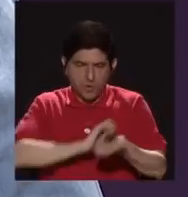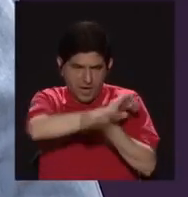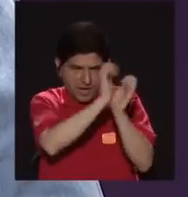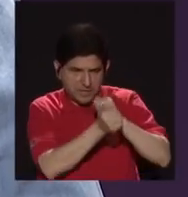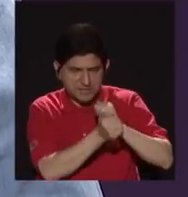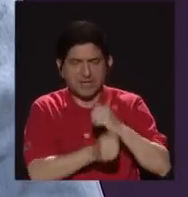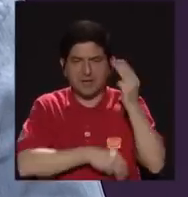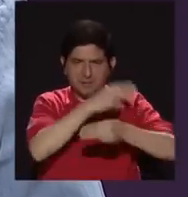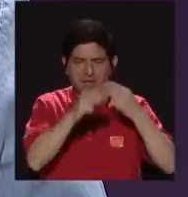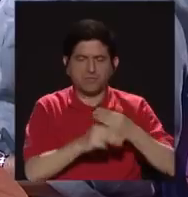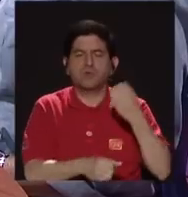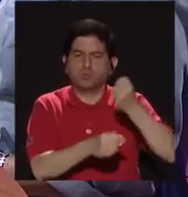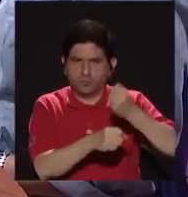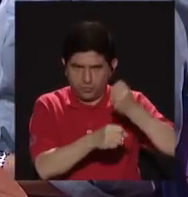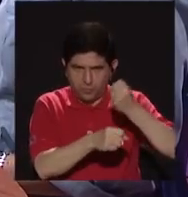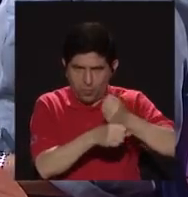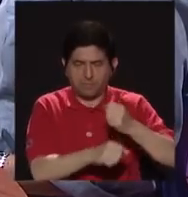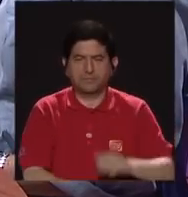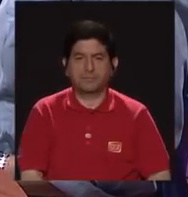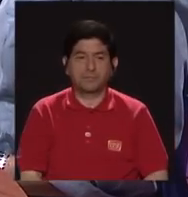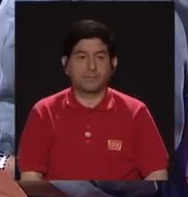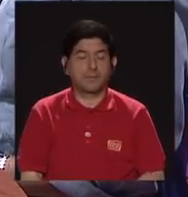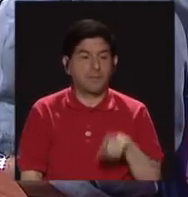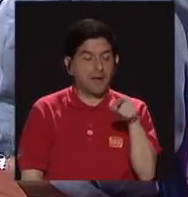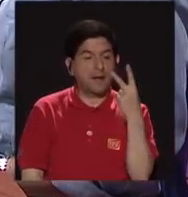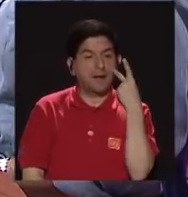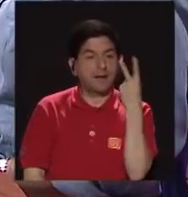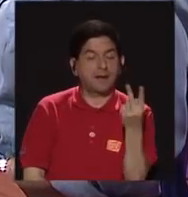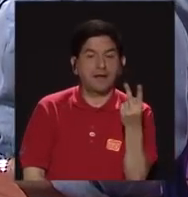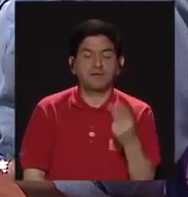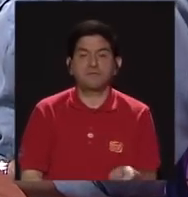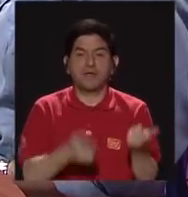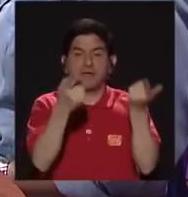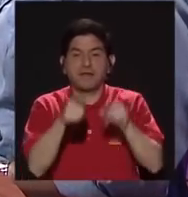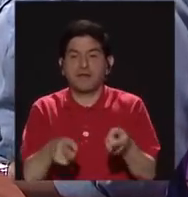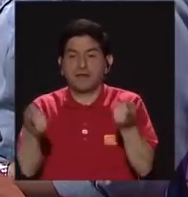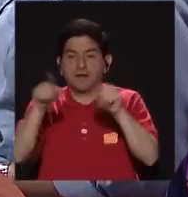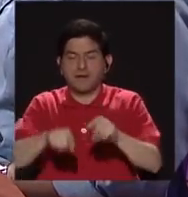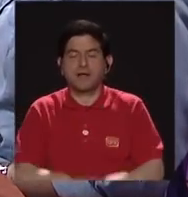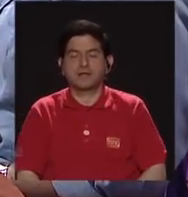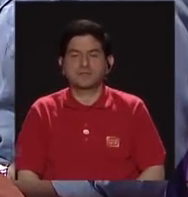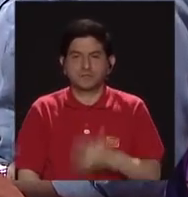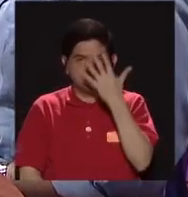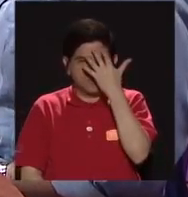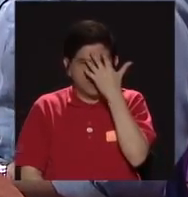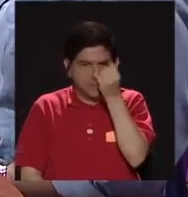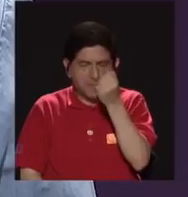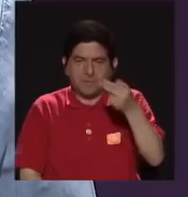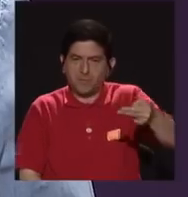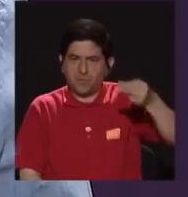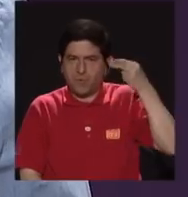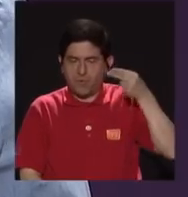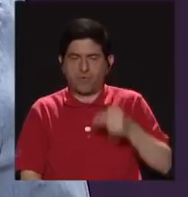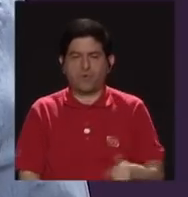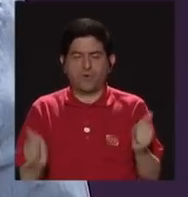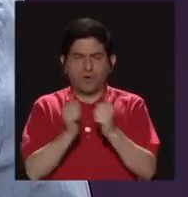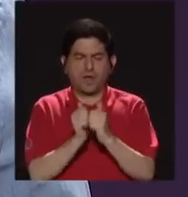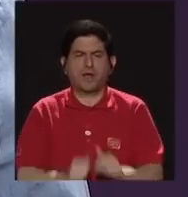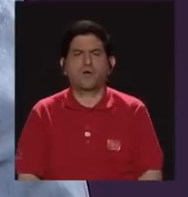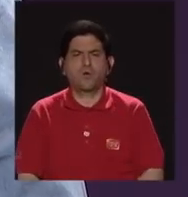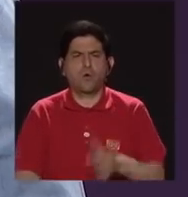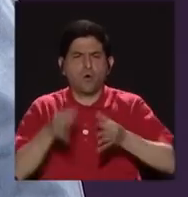Mundo, ha operado, están viendo a la vez casos de memoria histórica con litigio